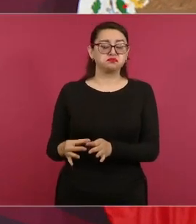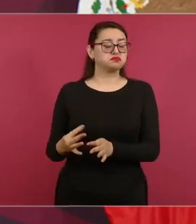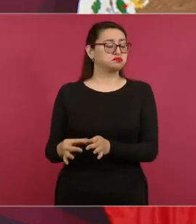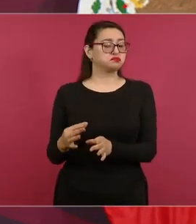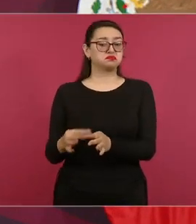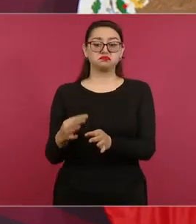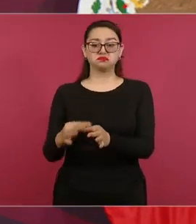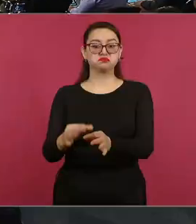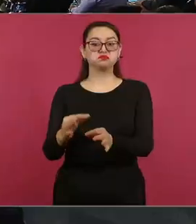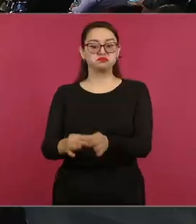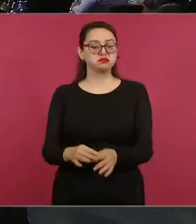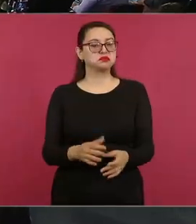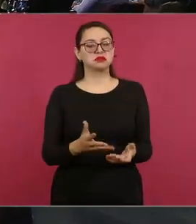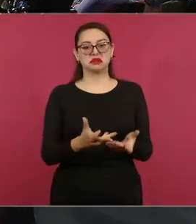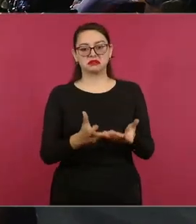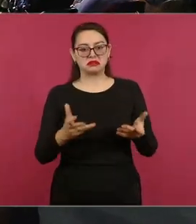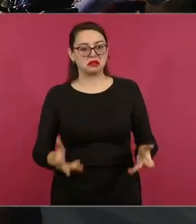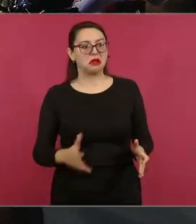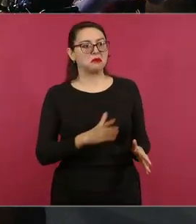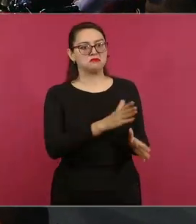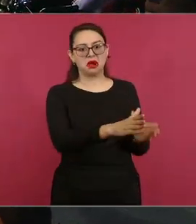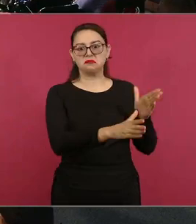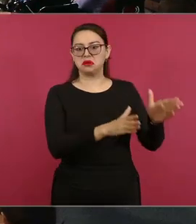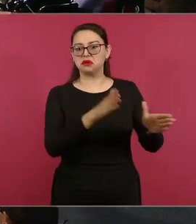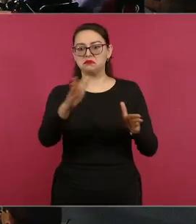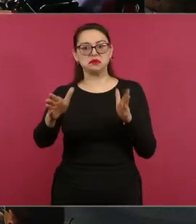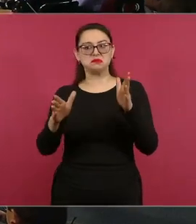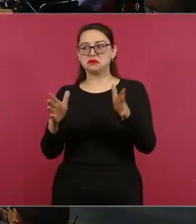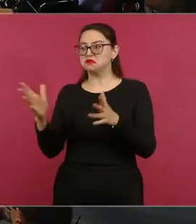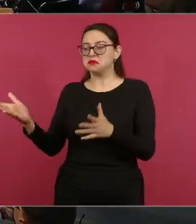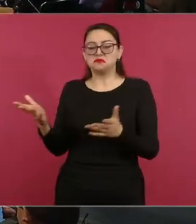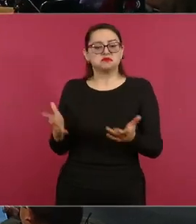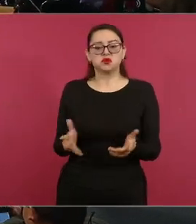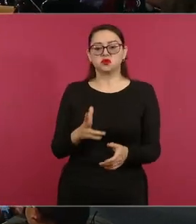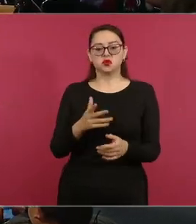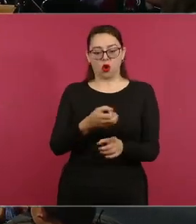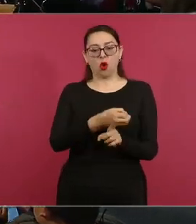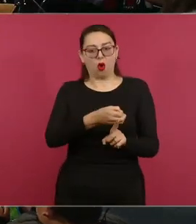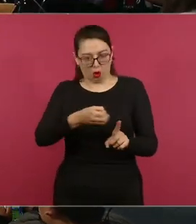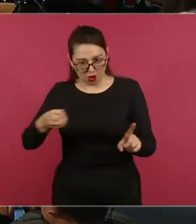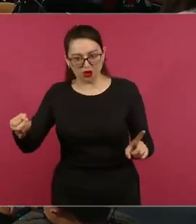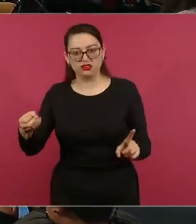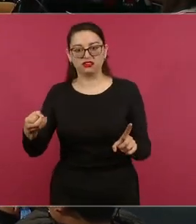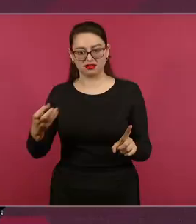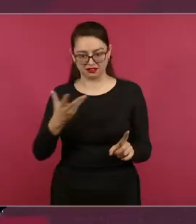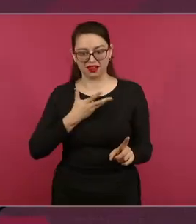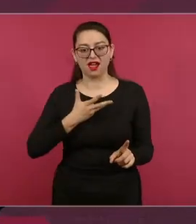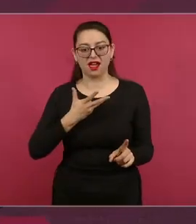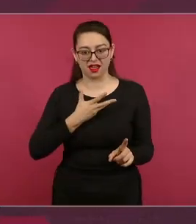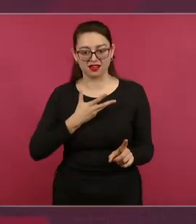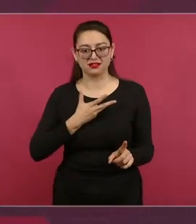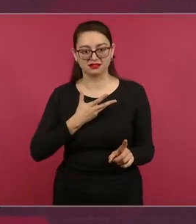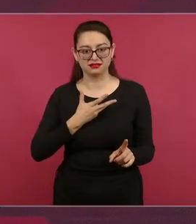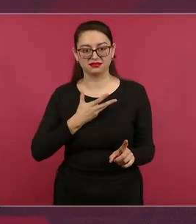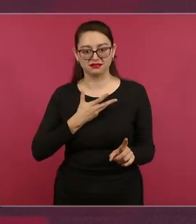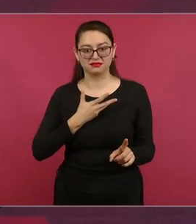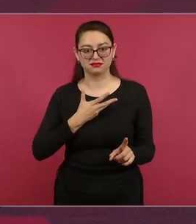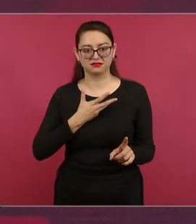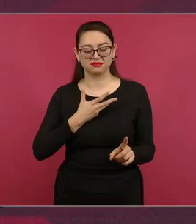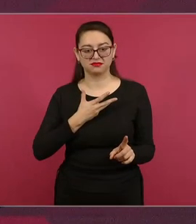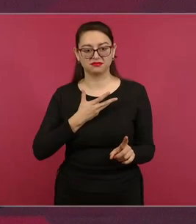años, pero fue avanzando. Ahora a 30 millones